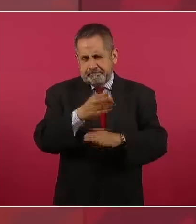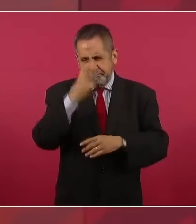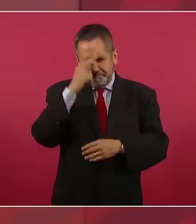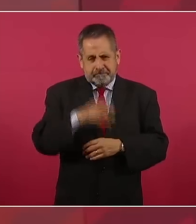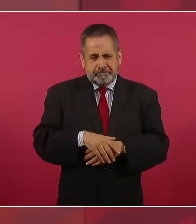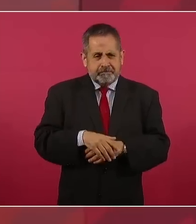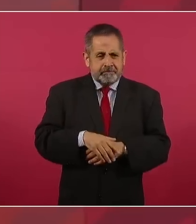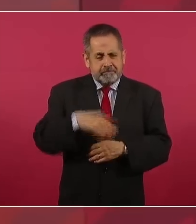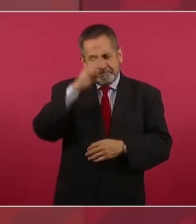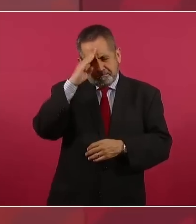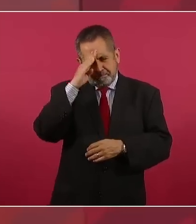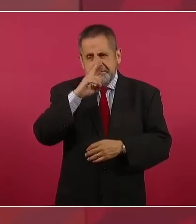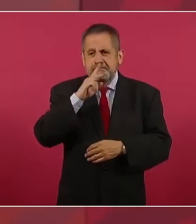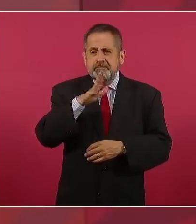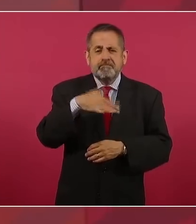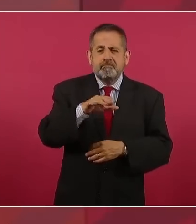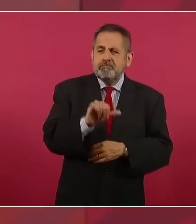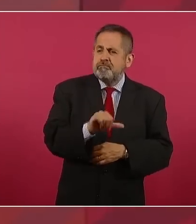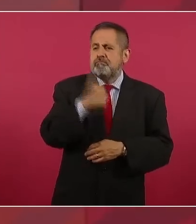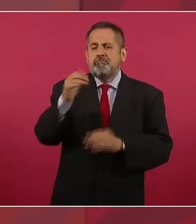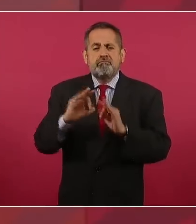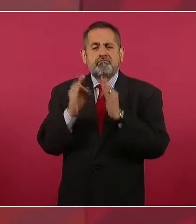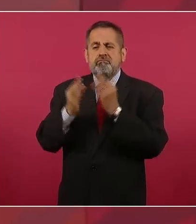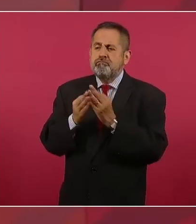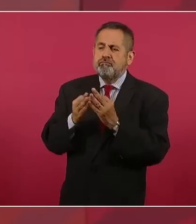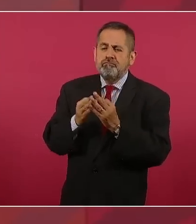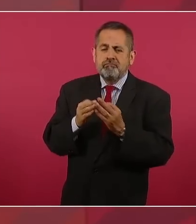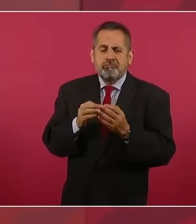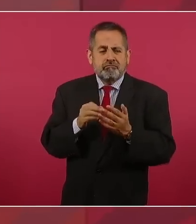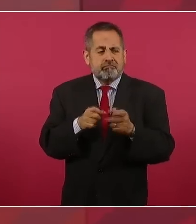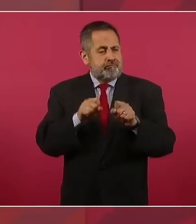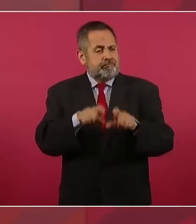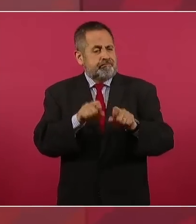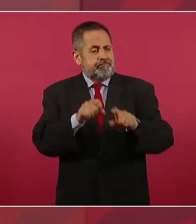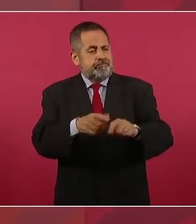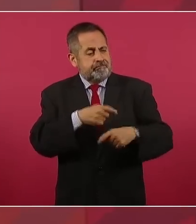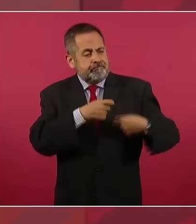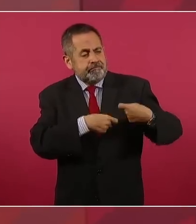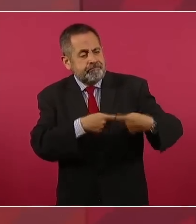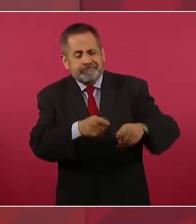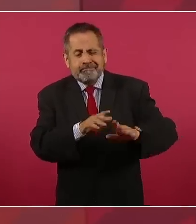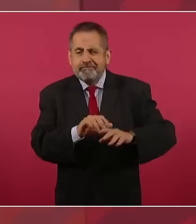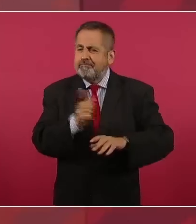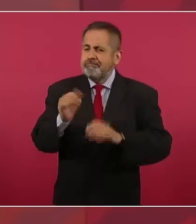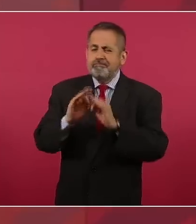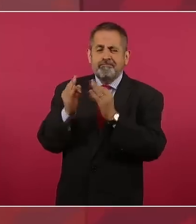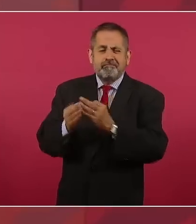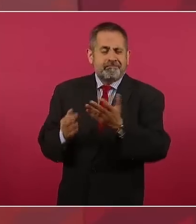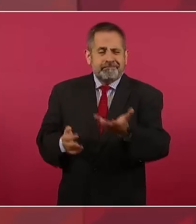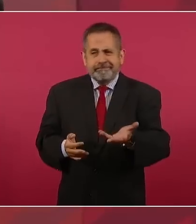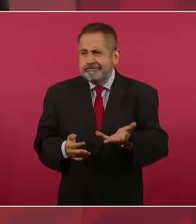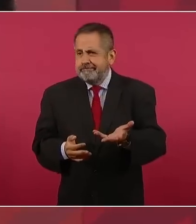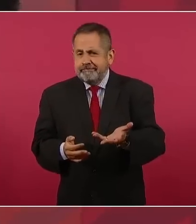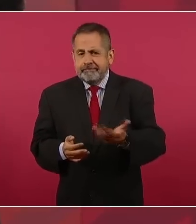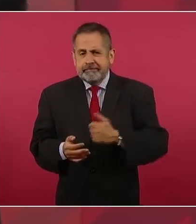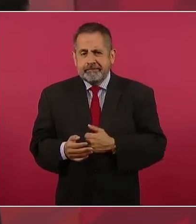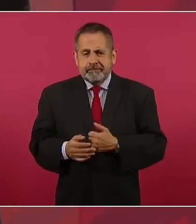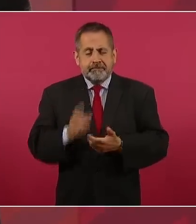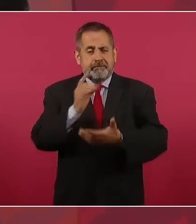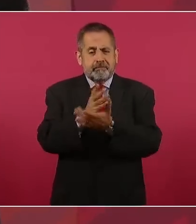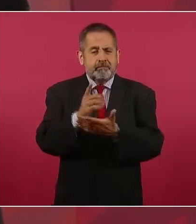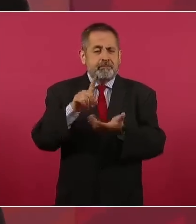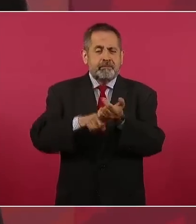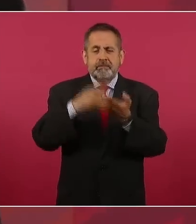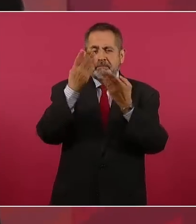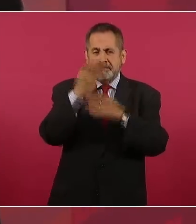fórmula, porque no sólo son los técnicos